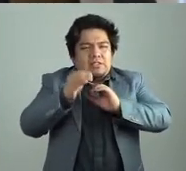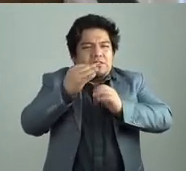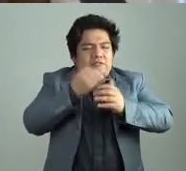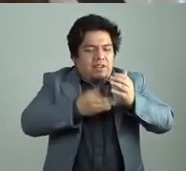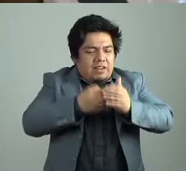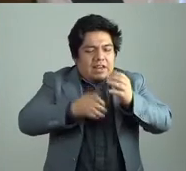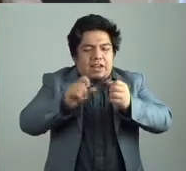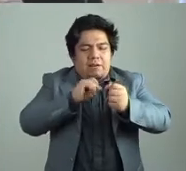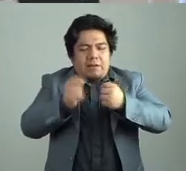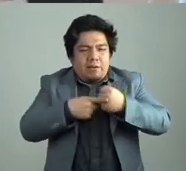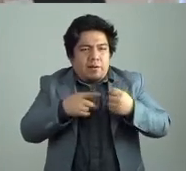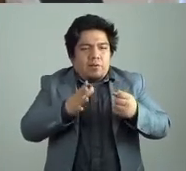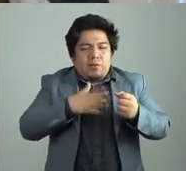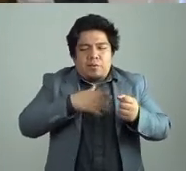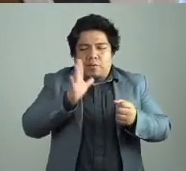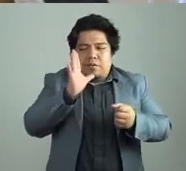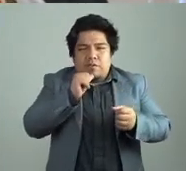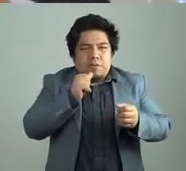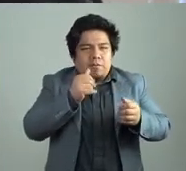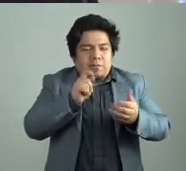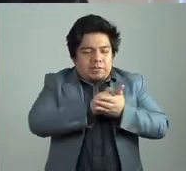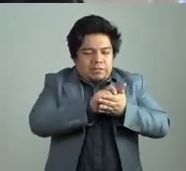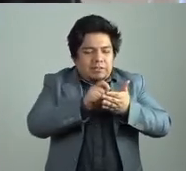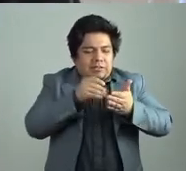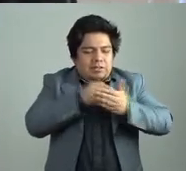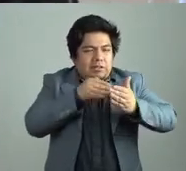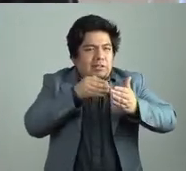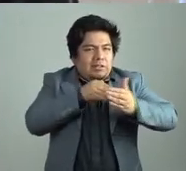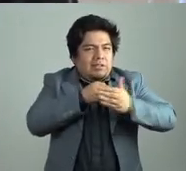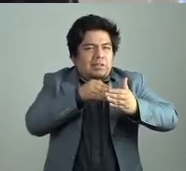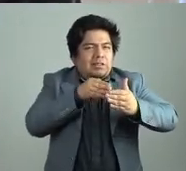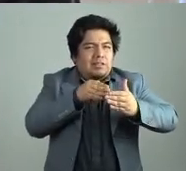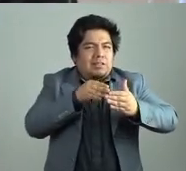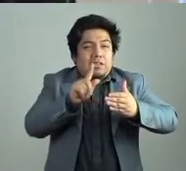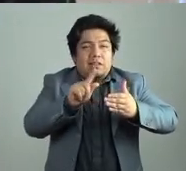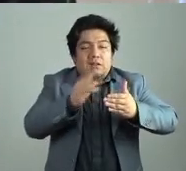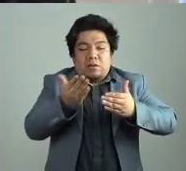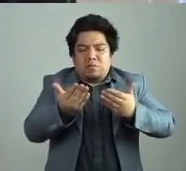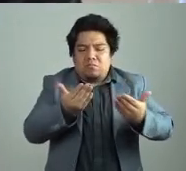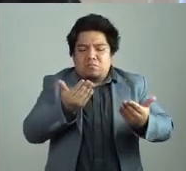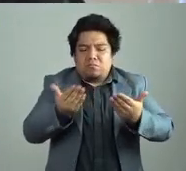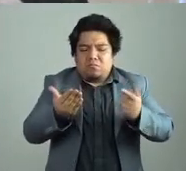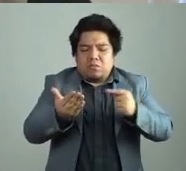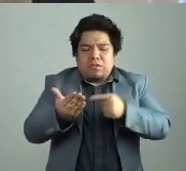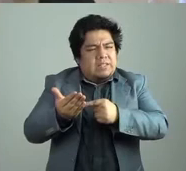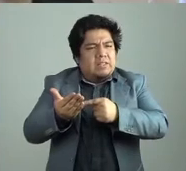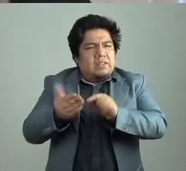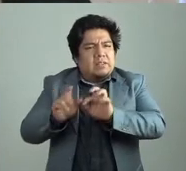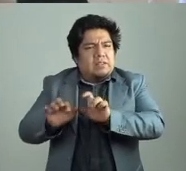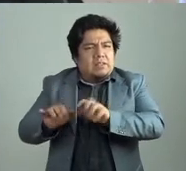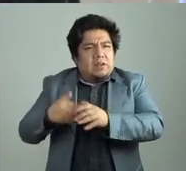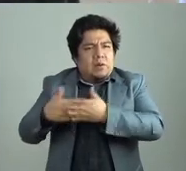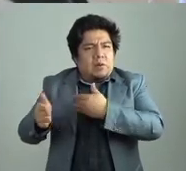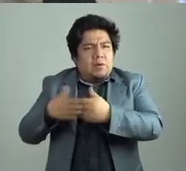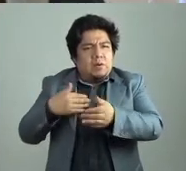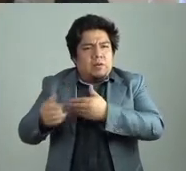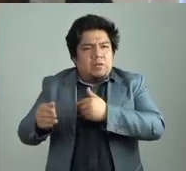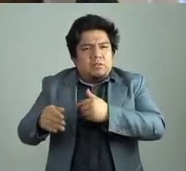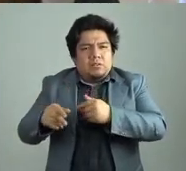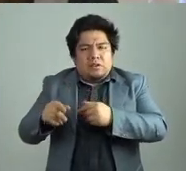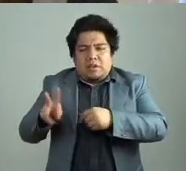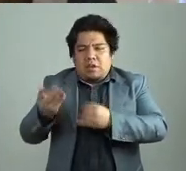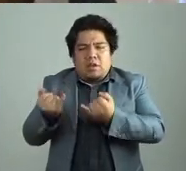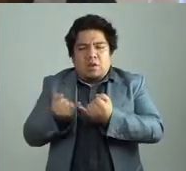escritura. Y luego cuando escribía en la computadora, ¿no? Veía que había en cierta época, en el Word,